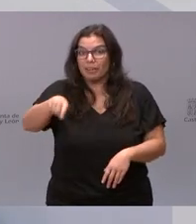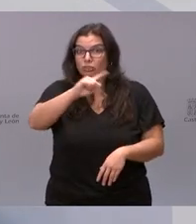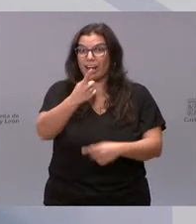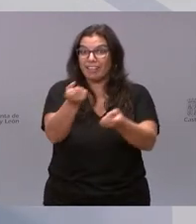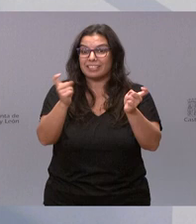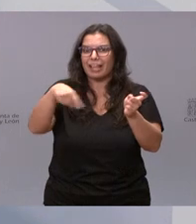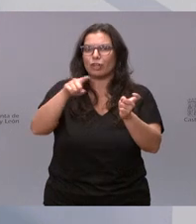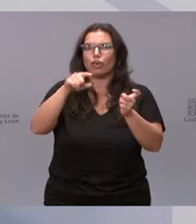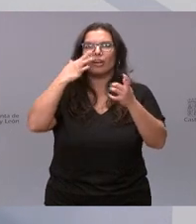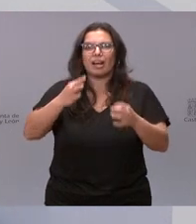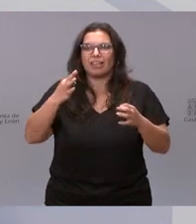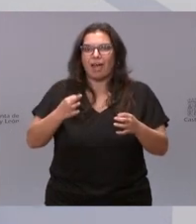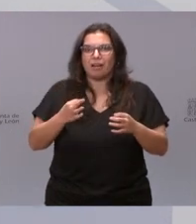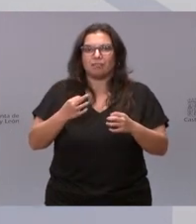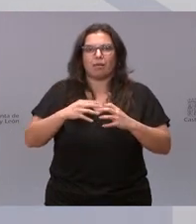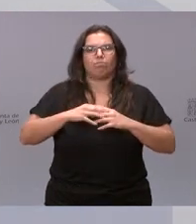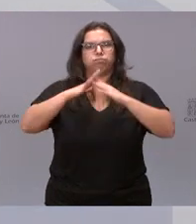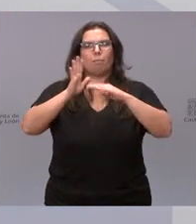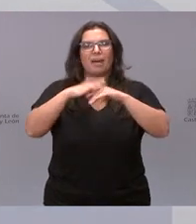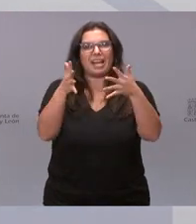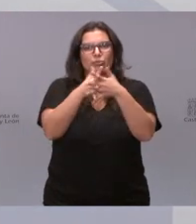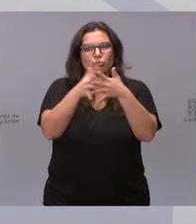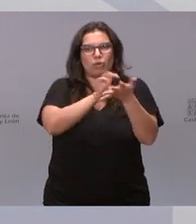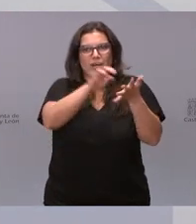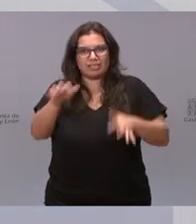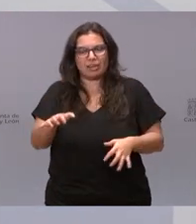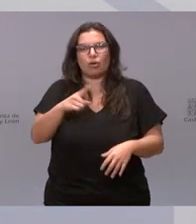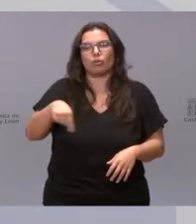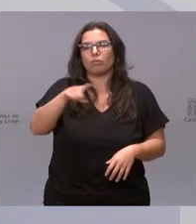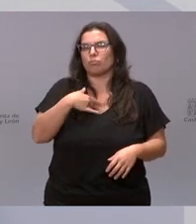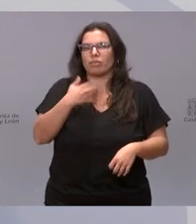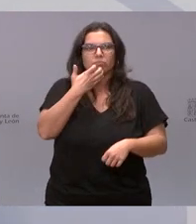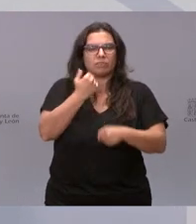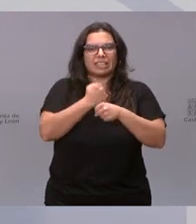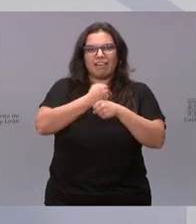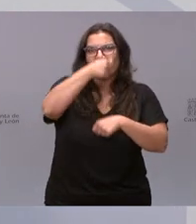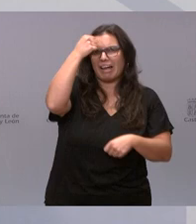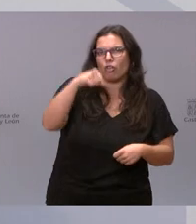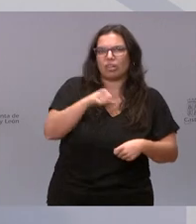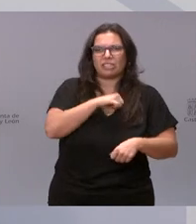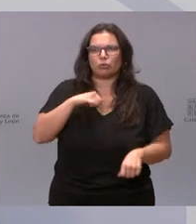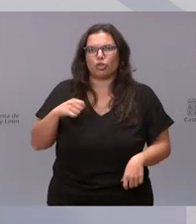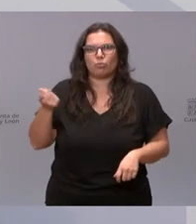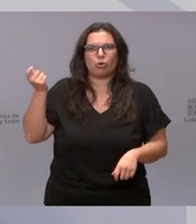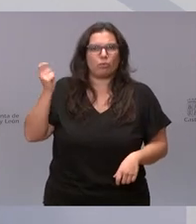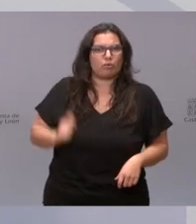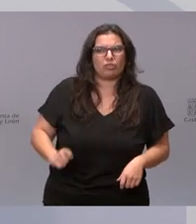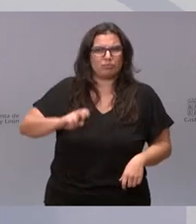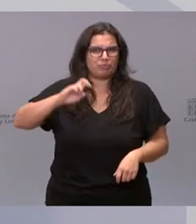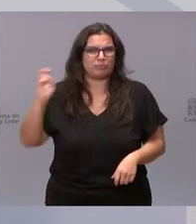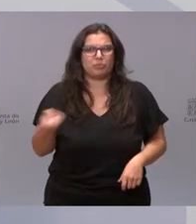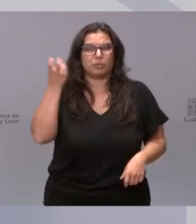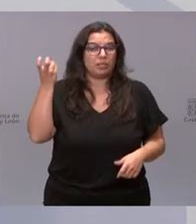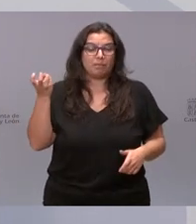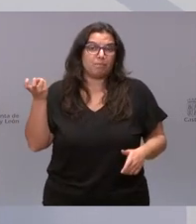a quienes tienen dificultades en estos momentos. Podríamos hablar de trabajadores, de autónomos, de profesionales liberales. Todos